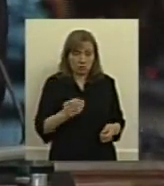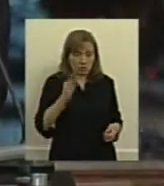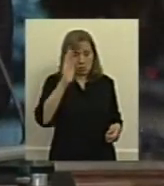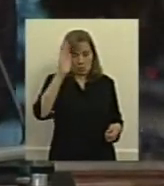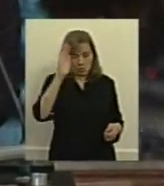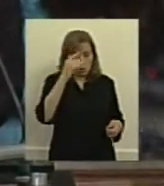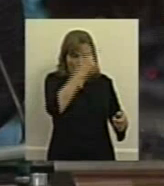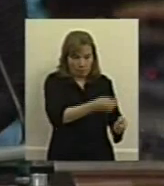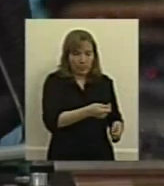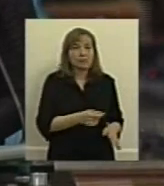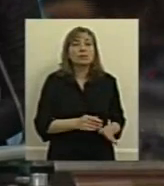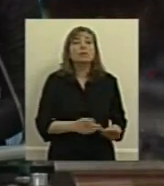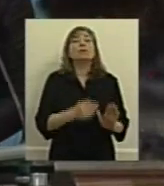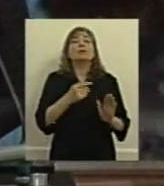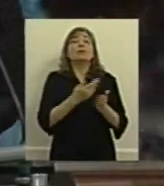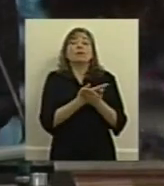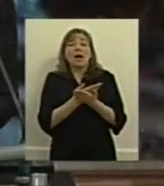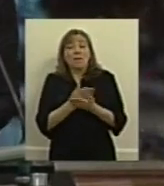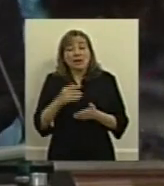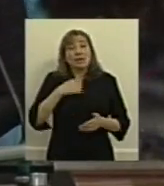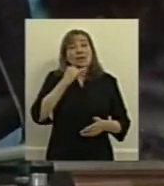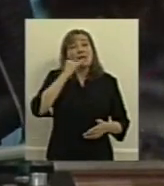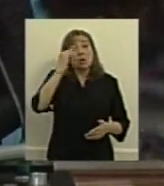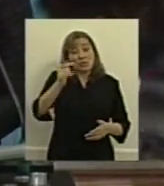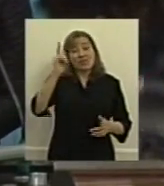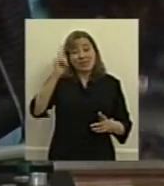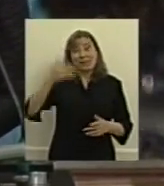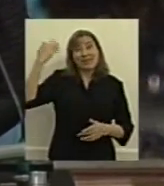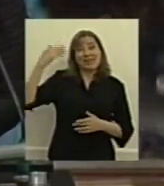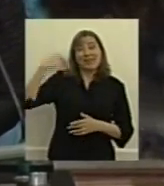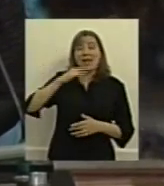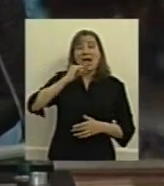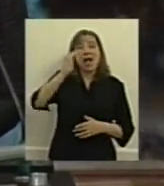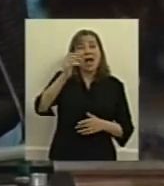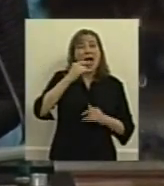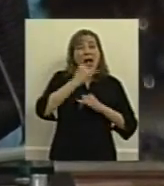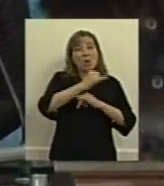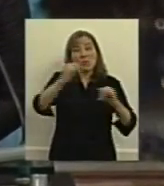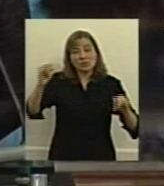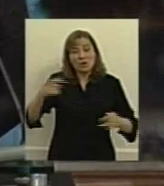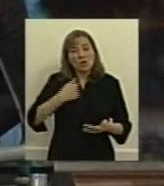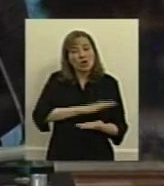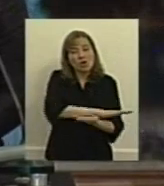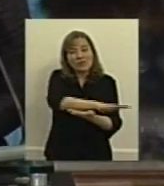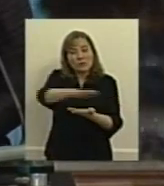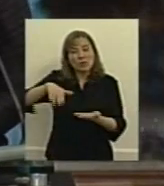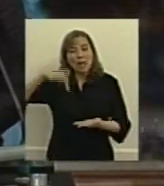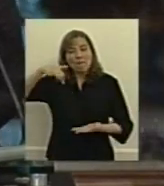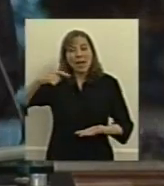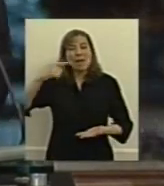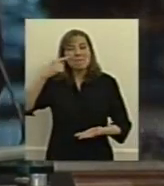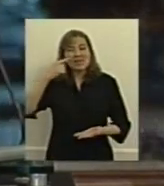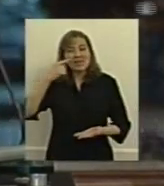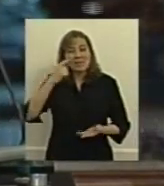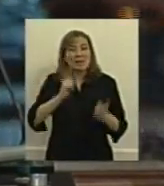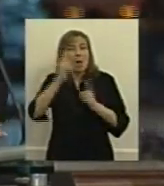se complementa con los anuncios que hicimos hace muy poco de aumento en lo que hace al importe de cobertura del PAMI en determinados medicamentos